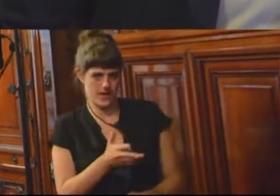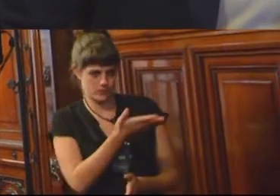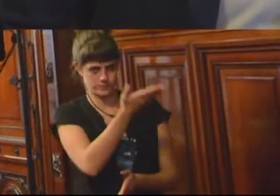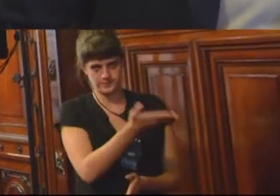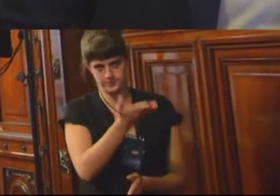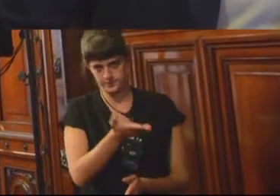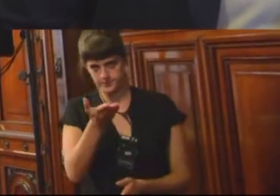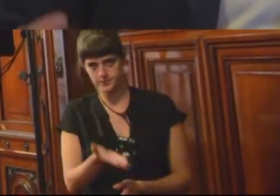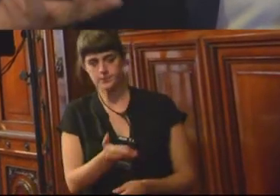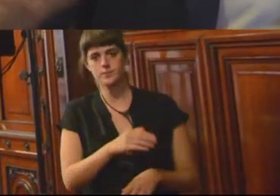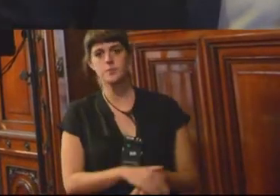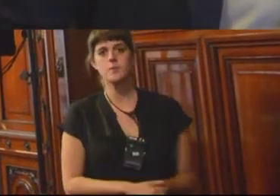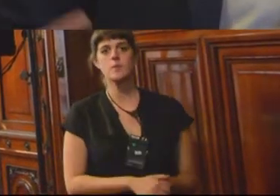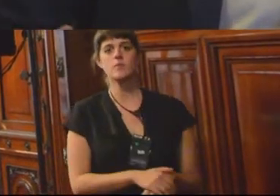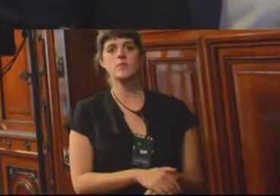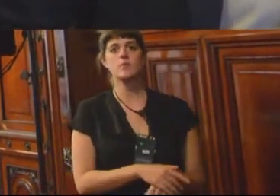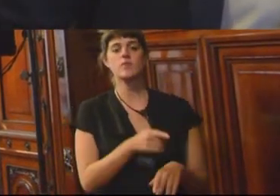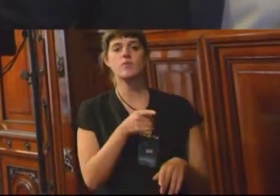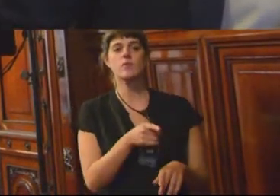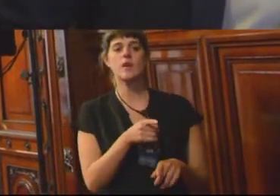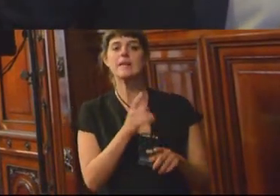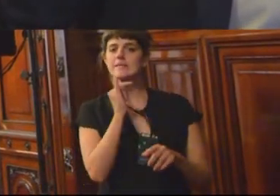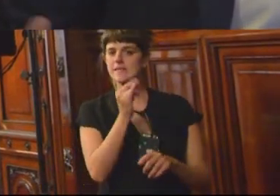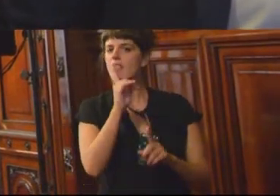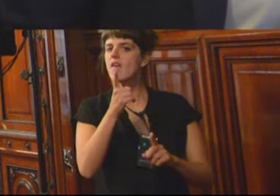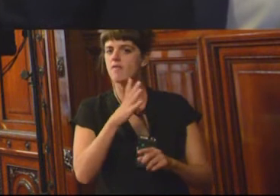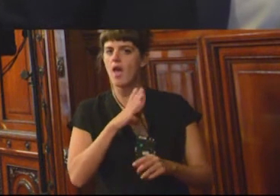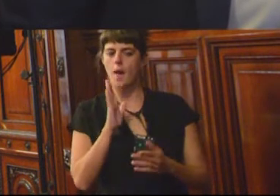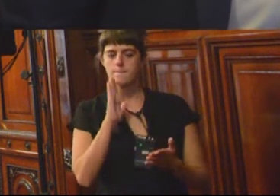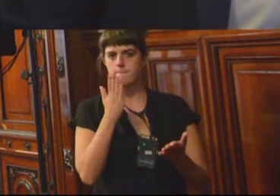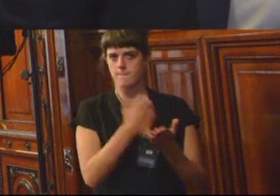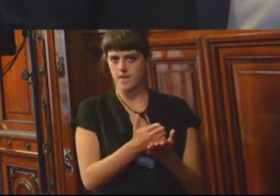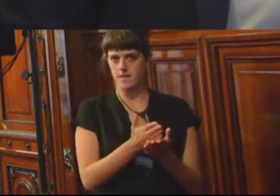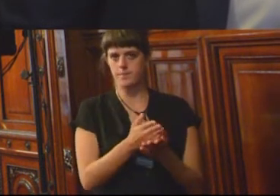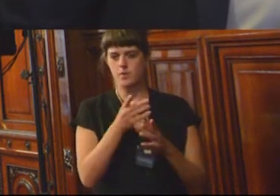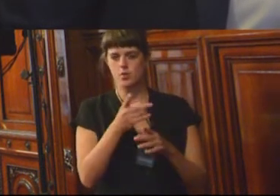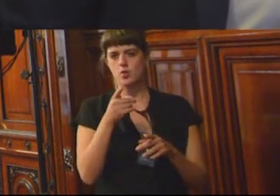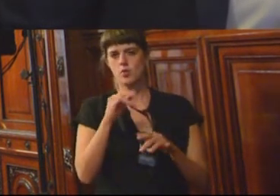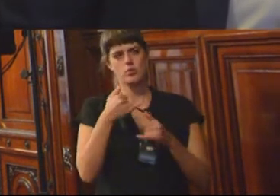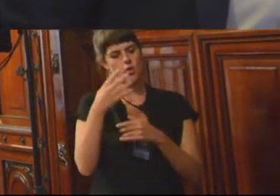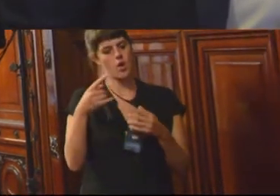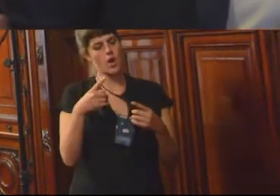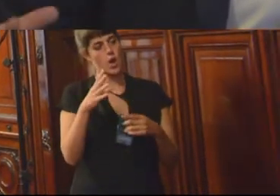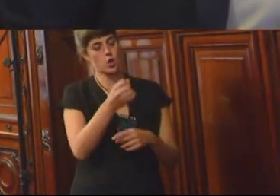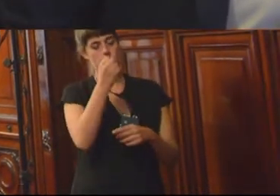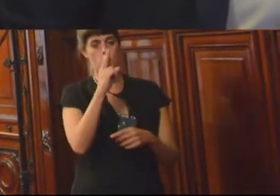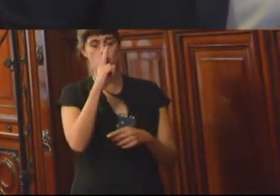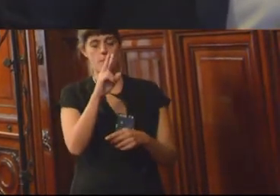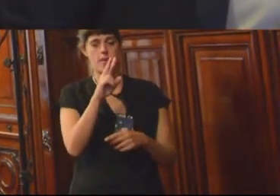tienen que ser penados. Eso fue una condición que encontramos nosotros desde el 2012 que llegamos hasta el día de hoy.